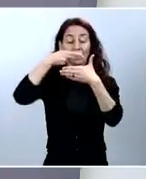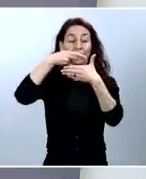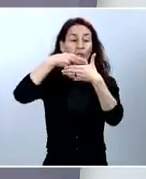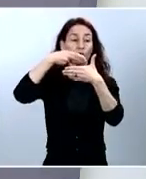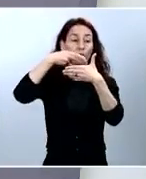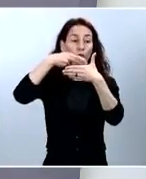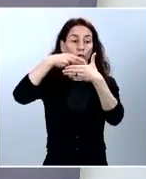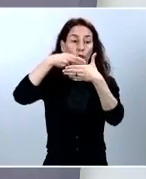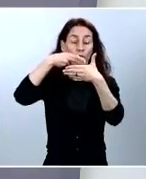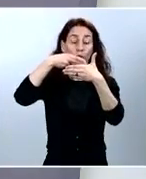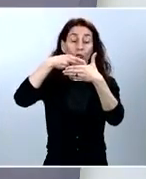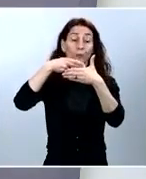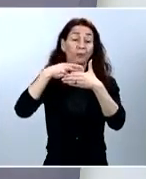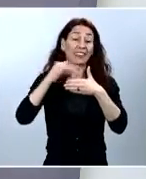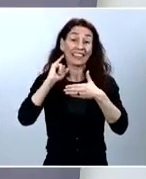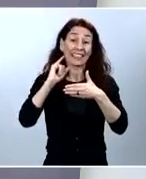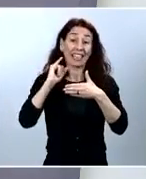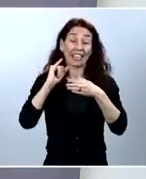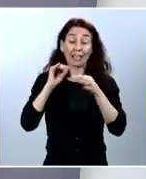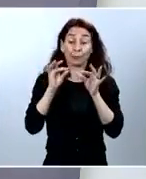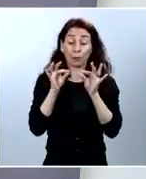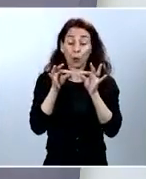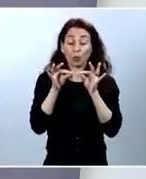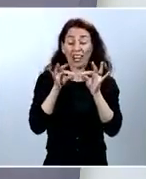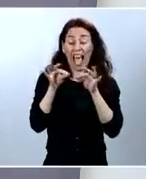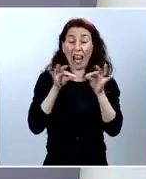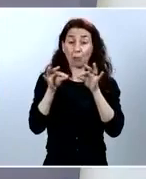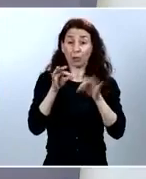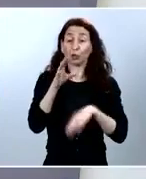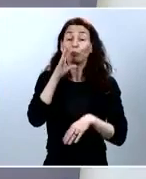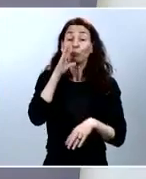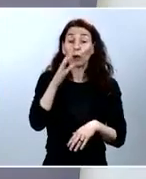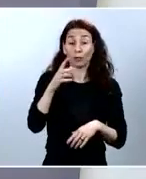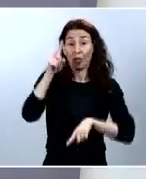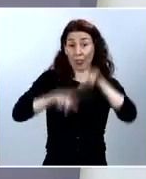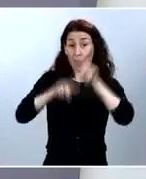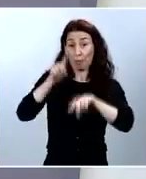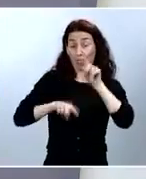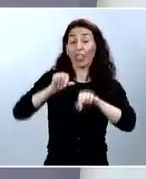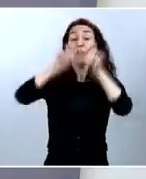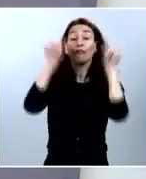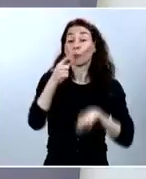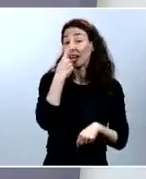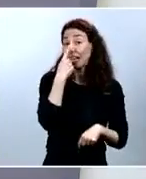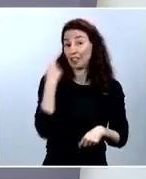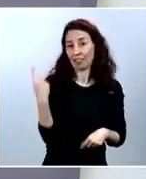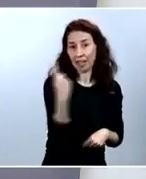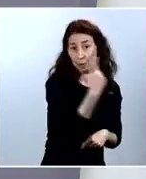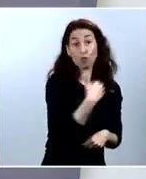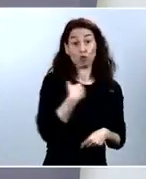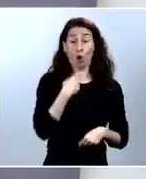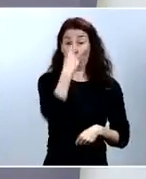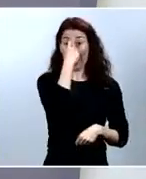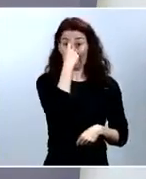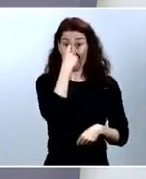alambrito, pues porque gente que tiene la nariz muy grande como yo, pues lo necesita para darle forma a la mascarilla. Entonces reconoces